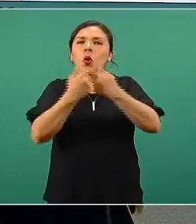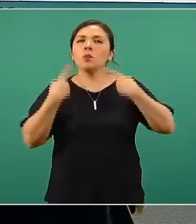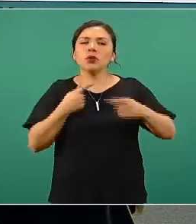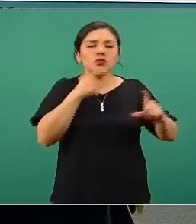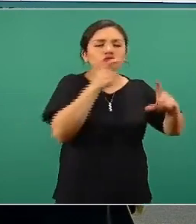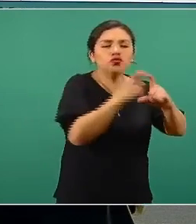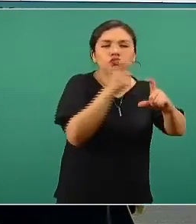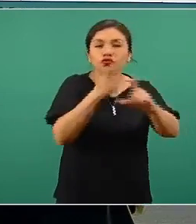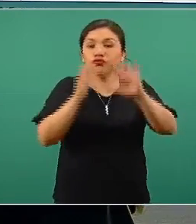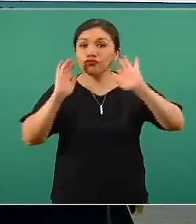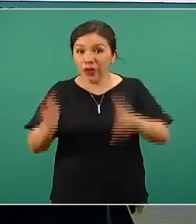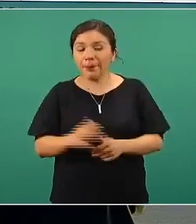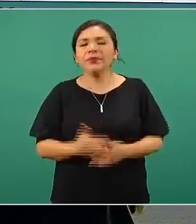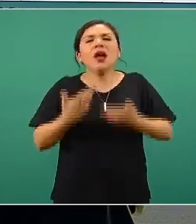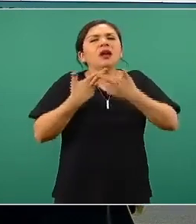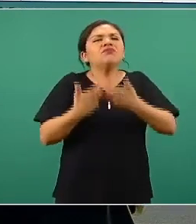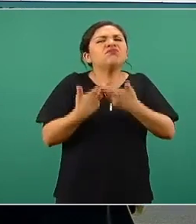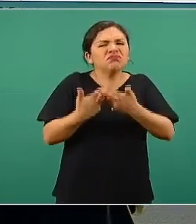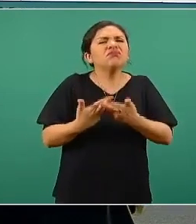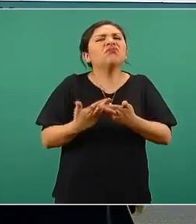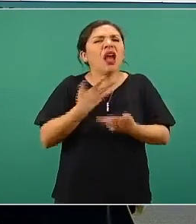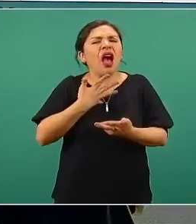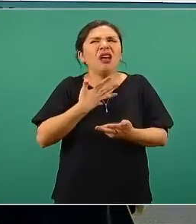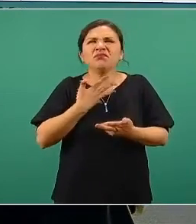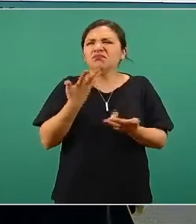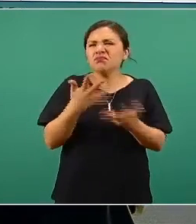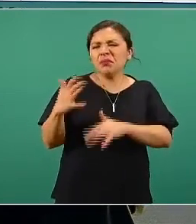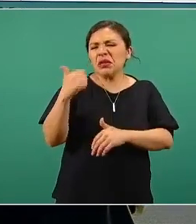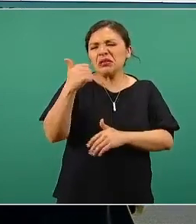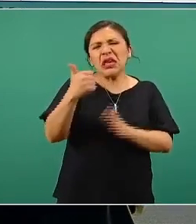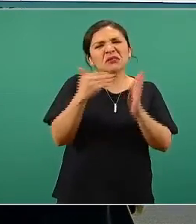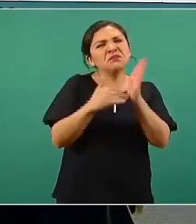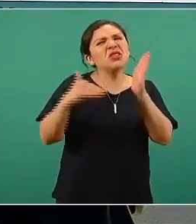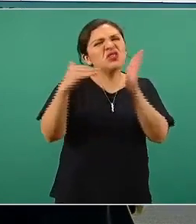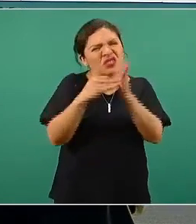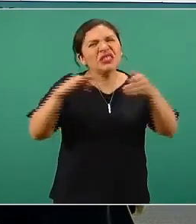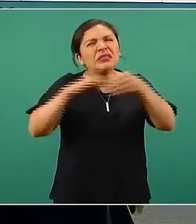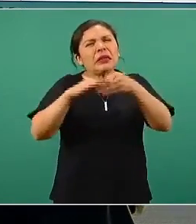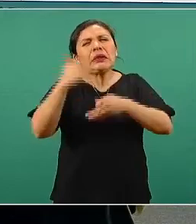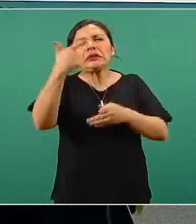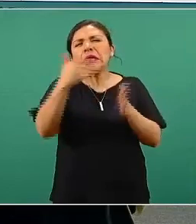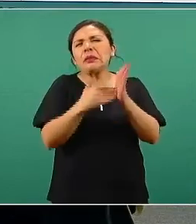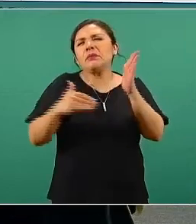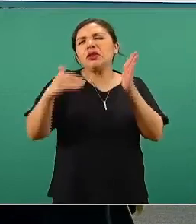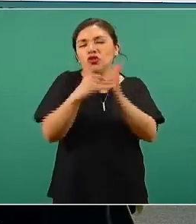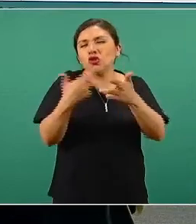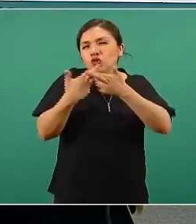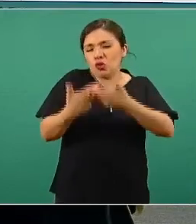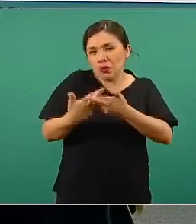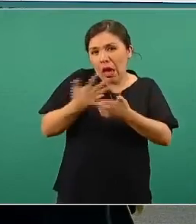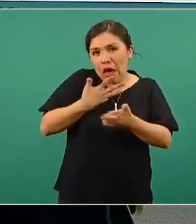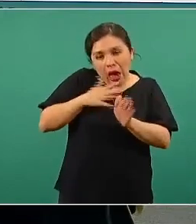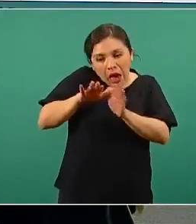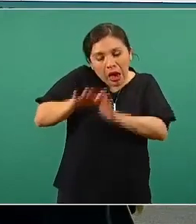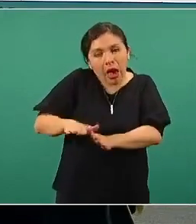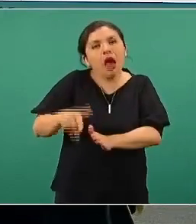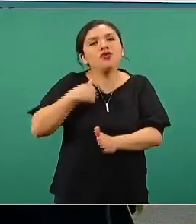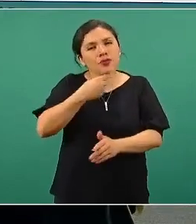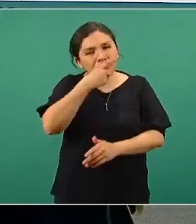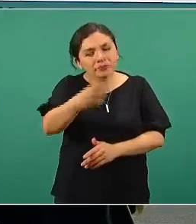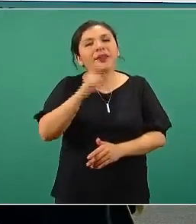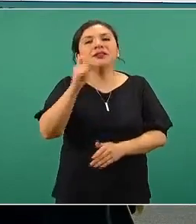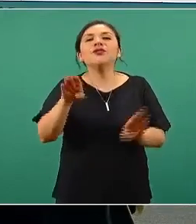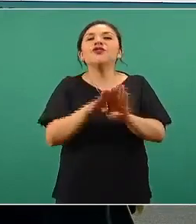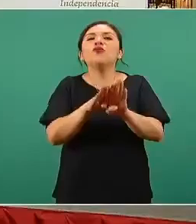Lo restante, que es un poco más de 6 millones, casi 7 millones, hemos dicho en varias ocasiones que